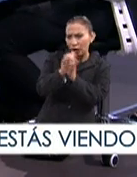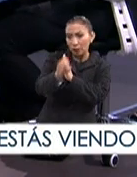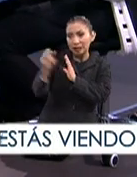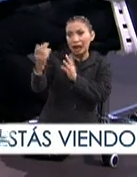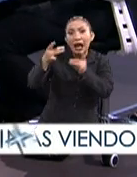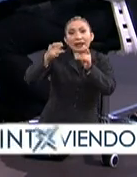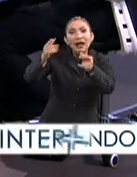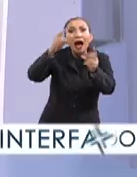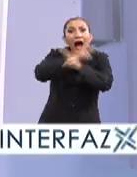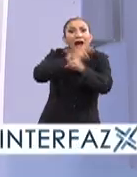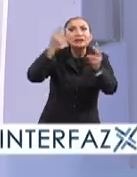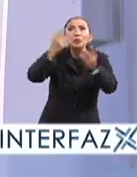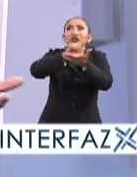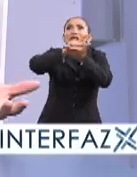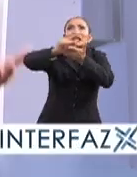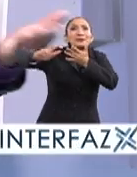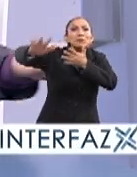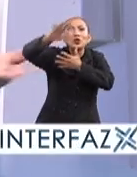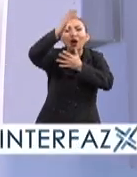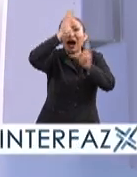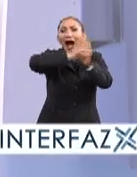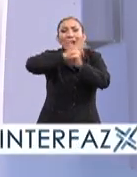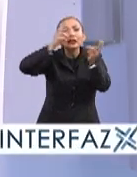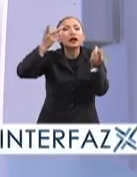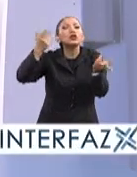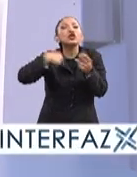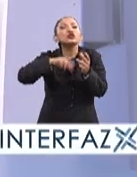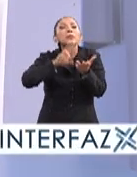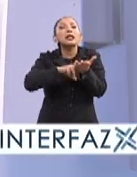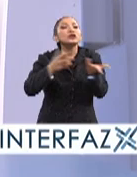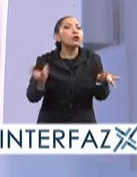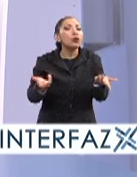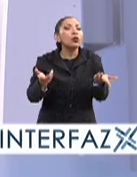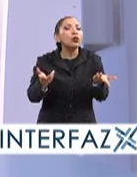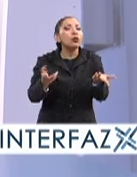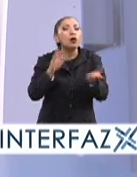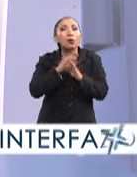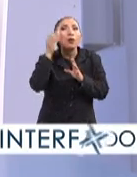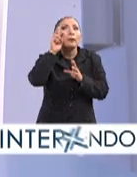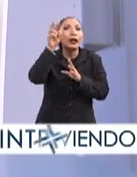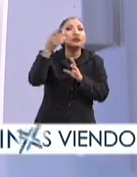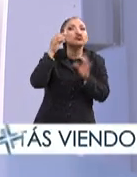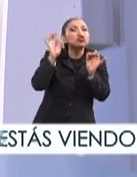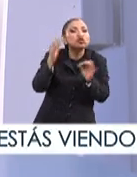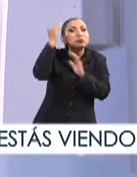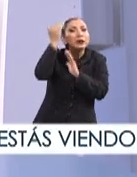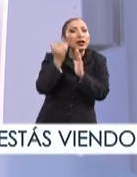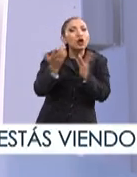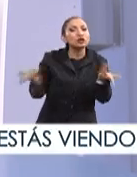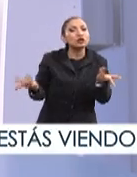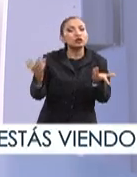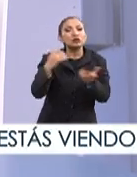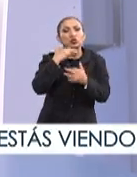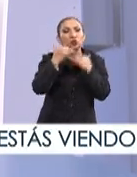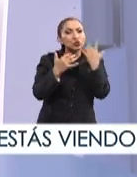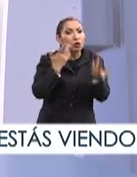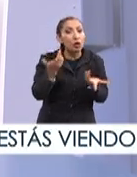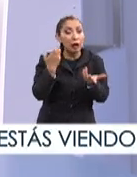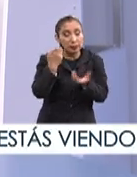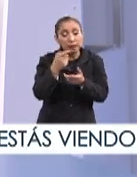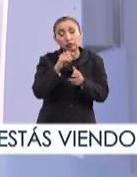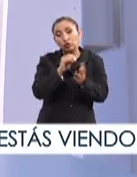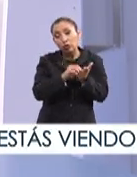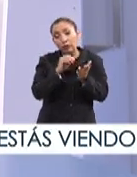necesidad de calidad de aire, ¿qué precio le vamos a poner? ¿Cómo lo vamos a medir? Entonces, eso todavía estamos en